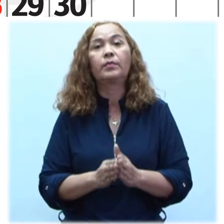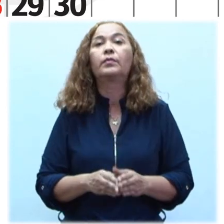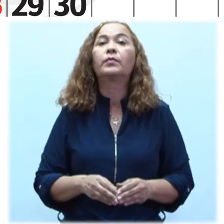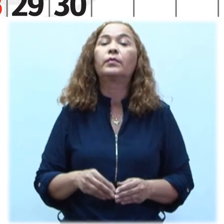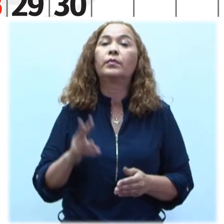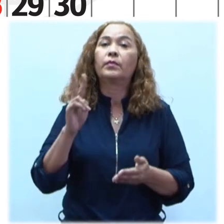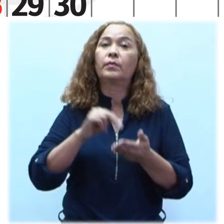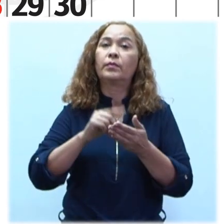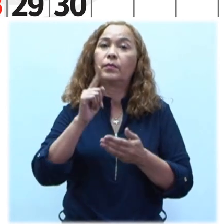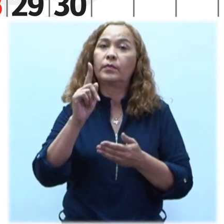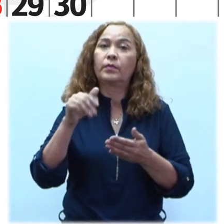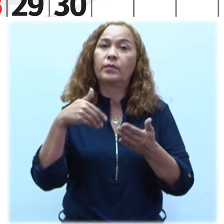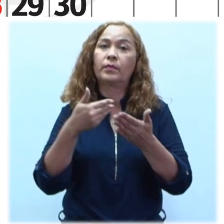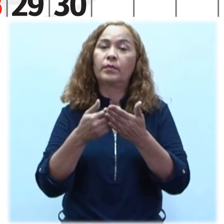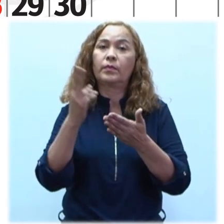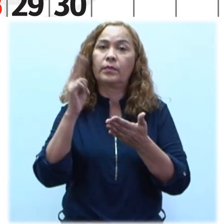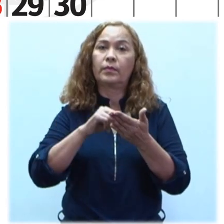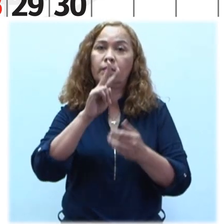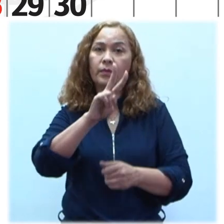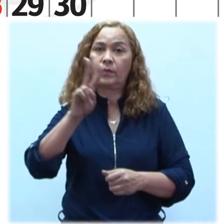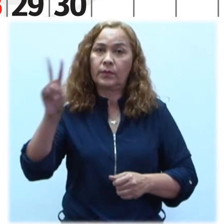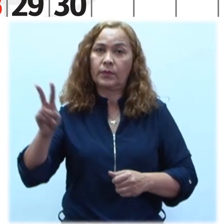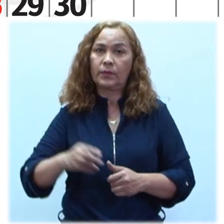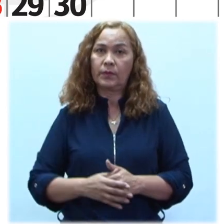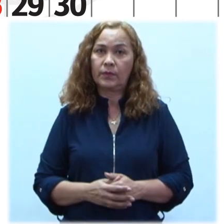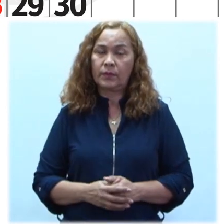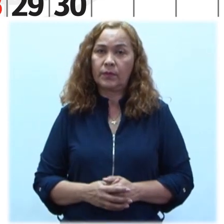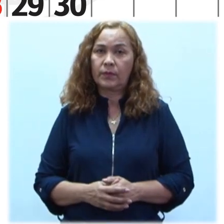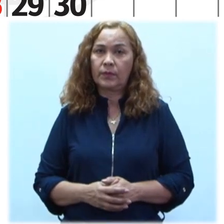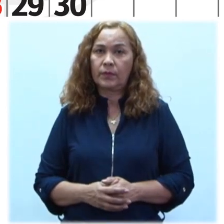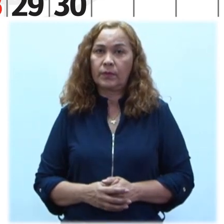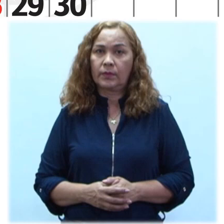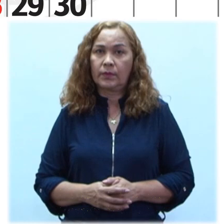Periodo Escolar 2021-2022